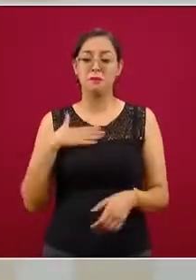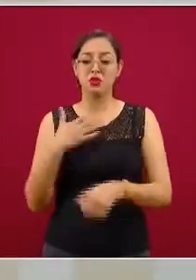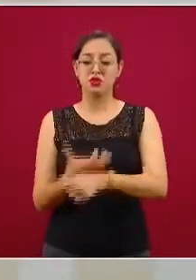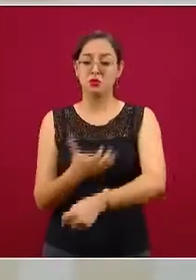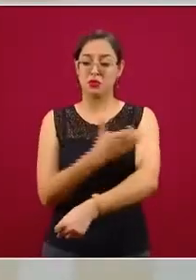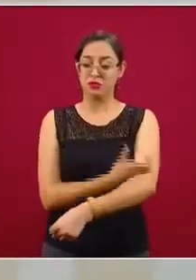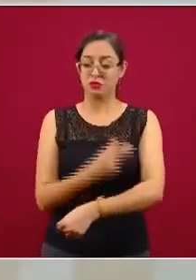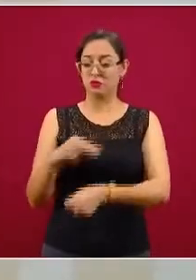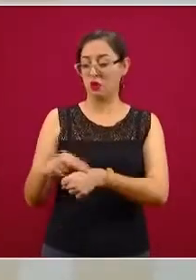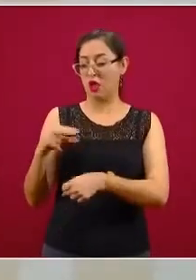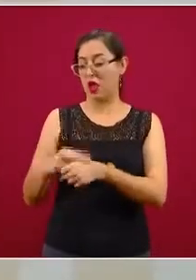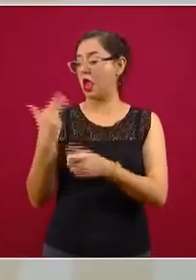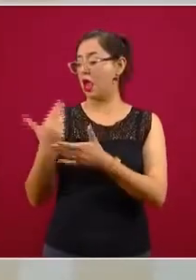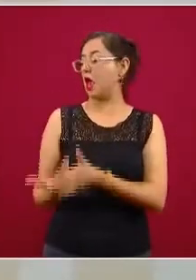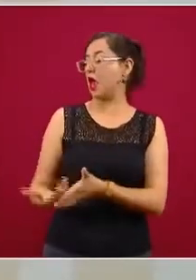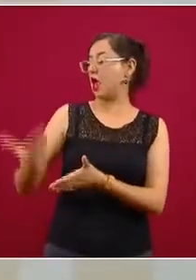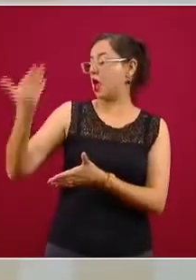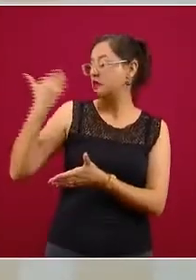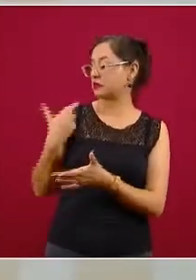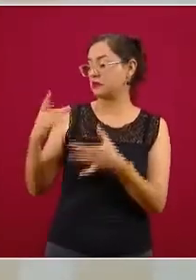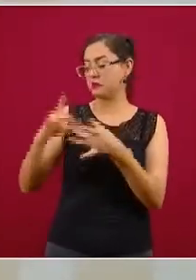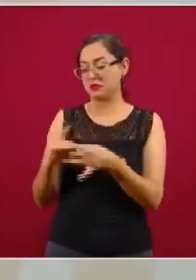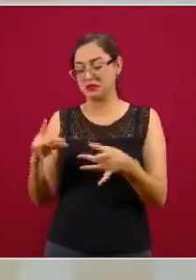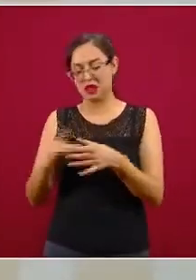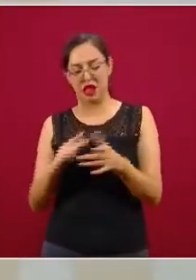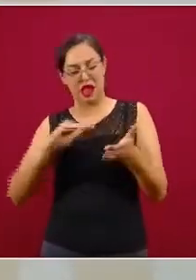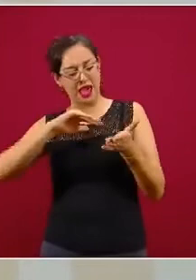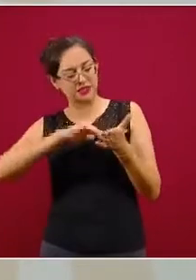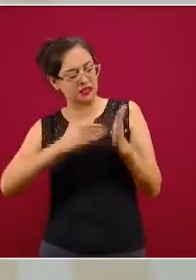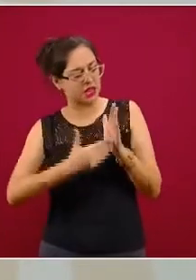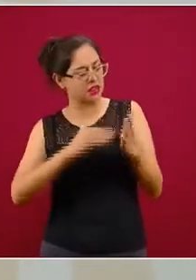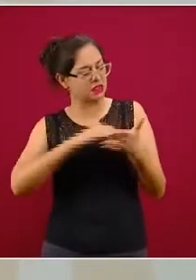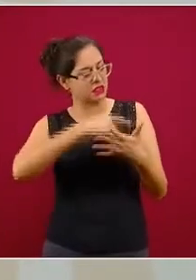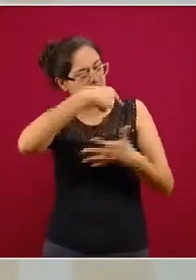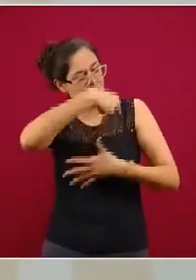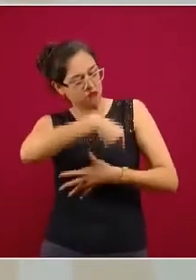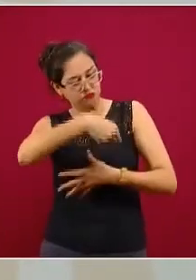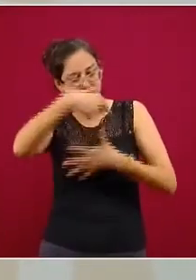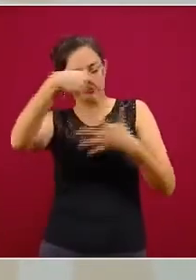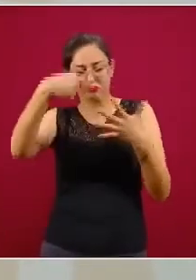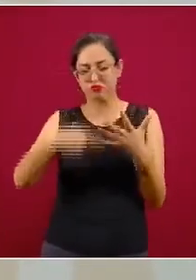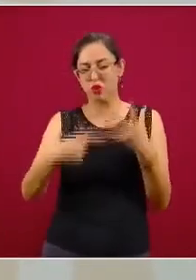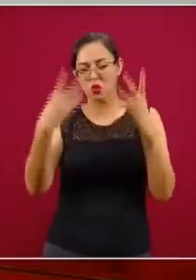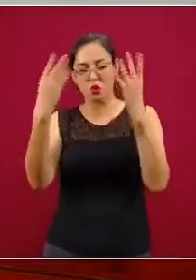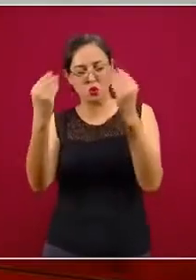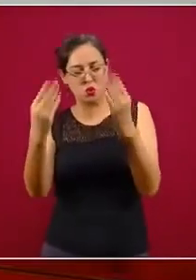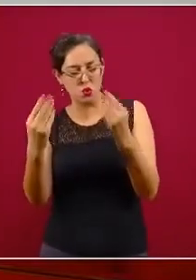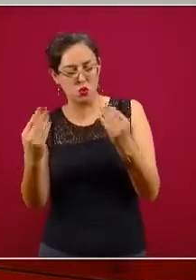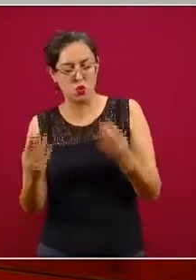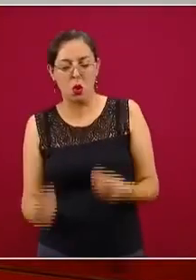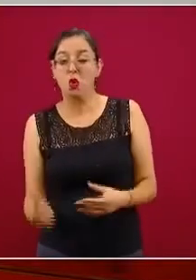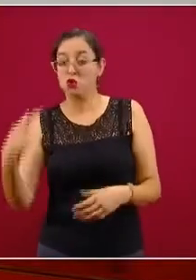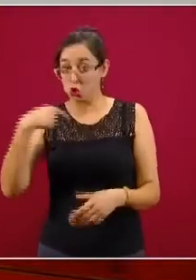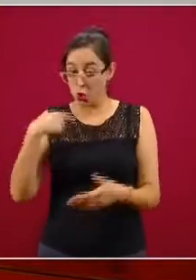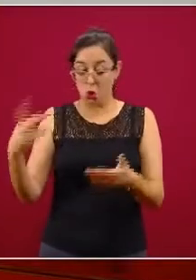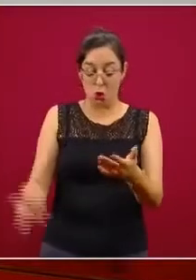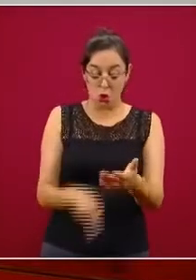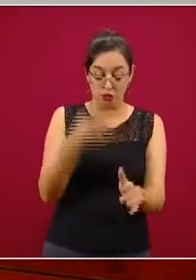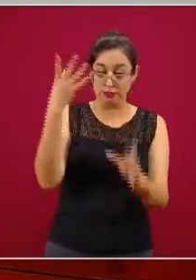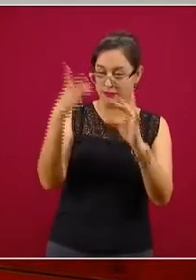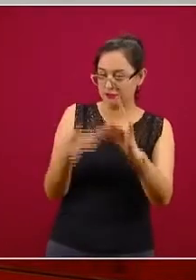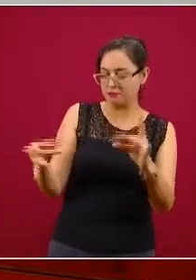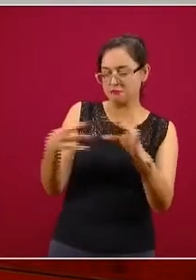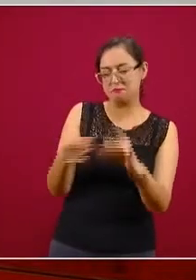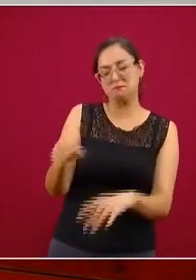estrategias, que son muchas preguntas y no voy a recalcarlas, que se están trabajando como una respuesta nacional